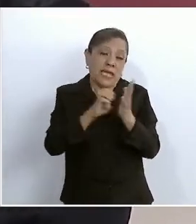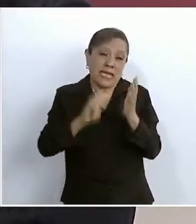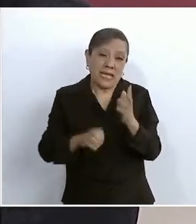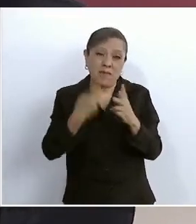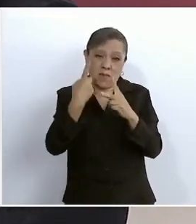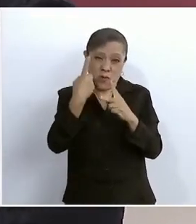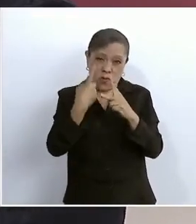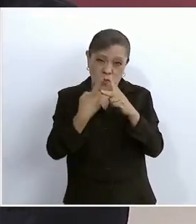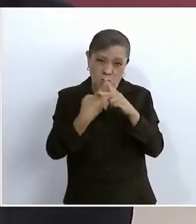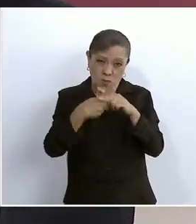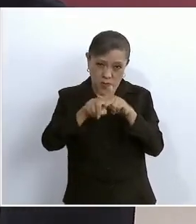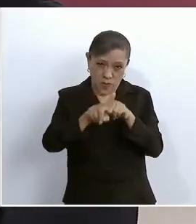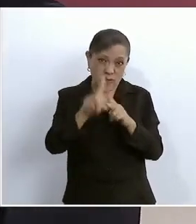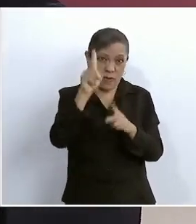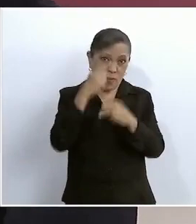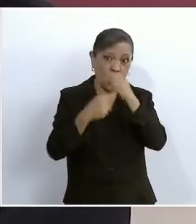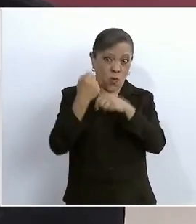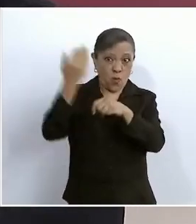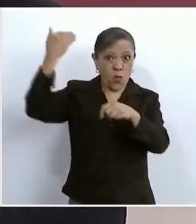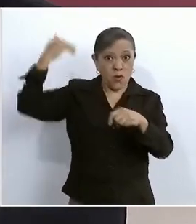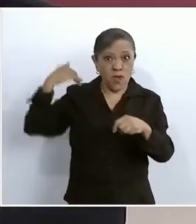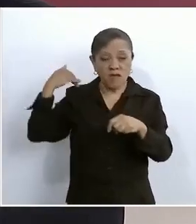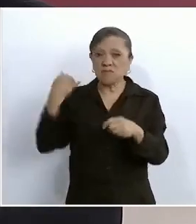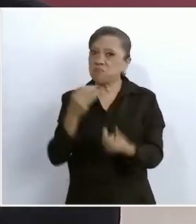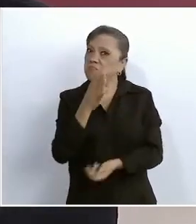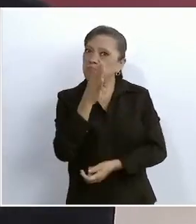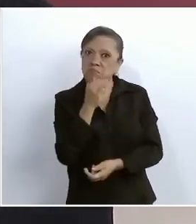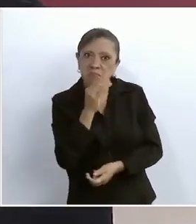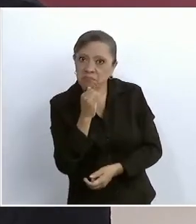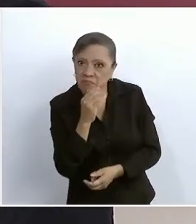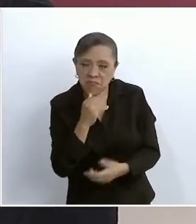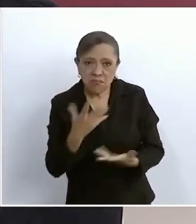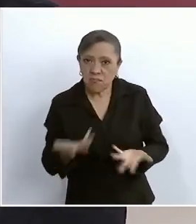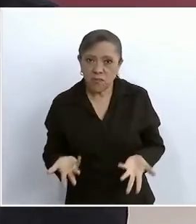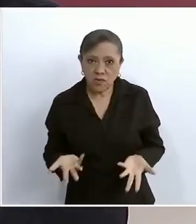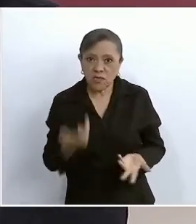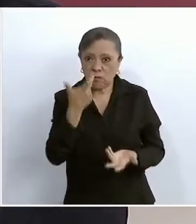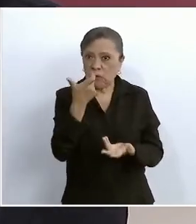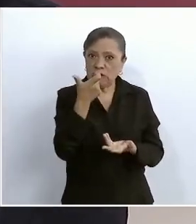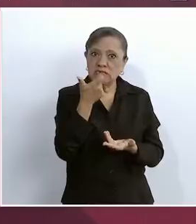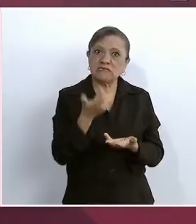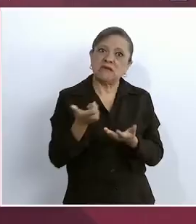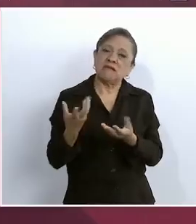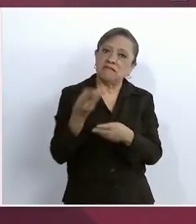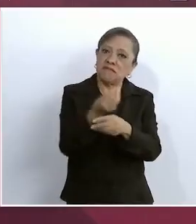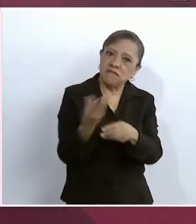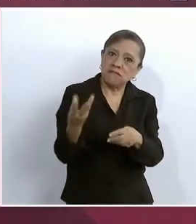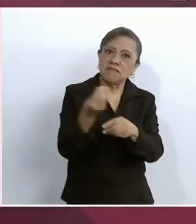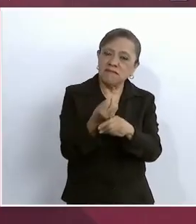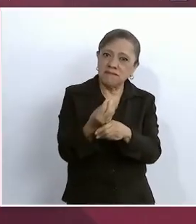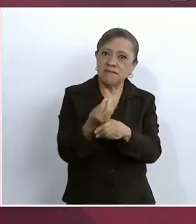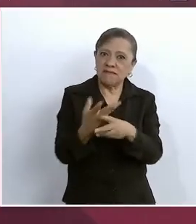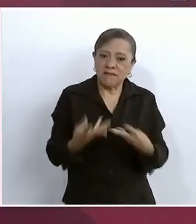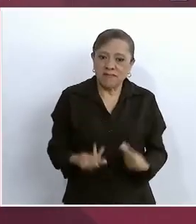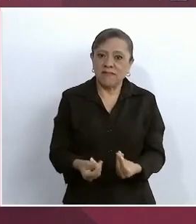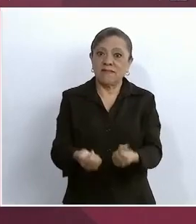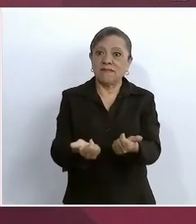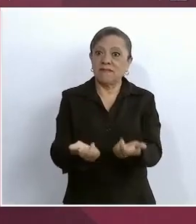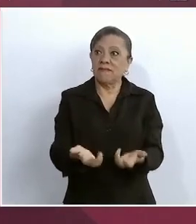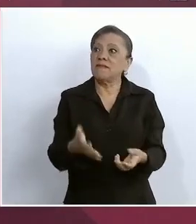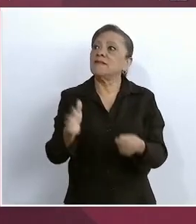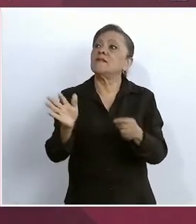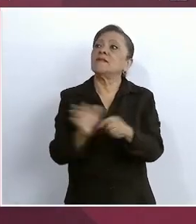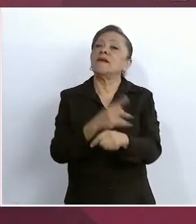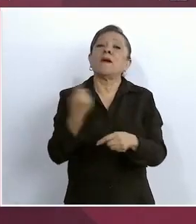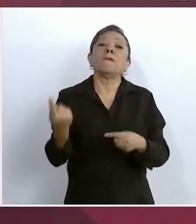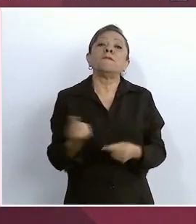ni la terminamos ni hubiésemos podido financiarla porque se fueron los